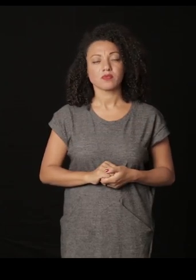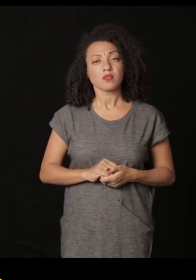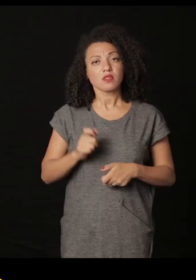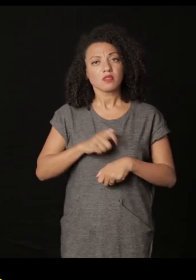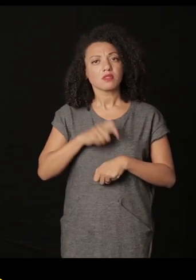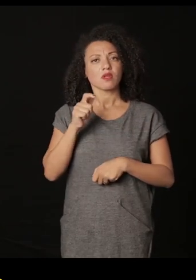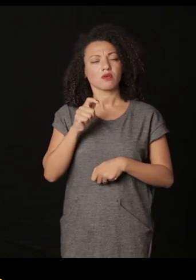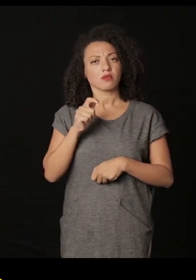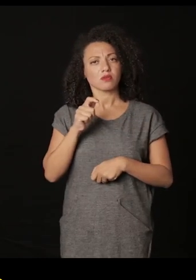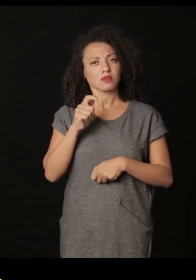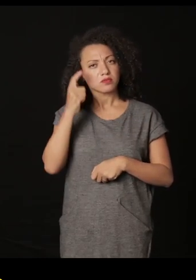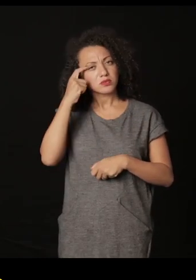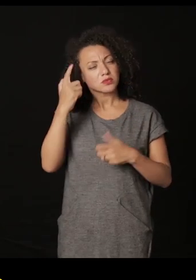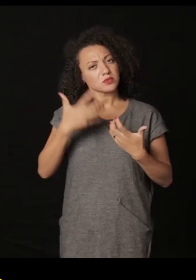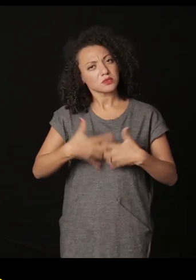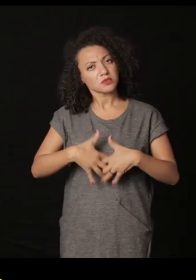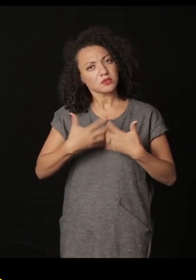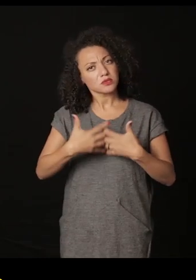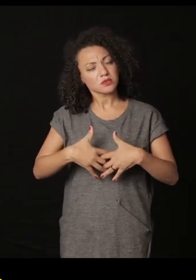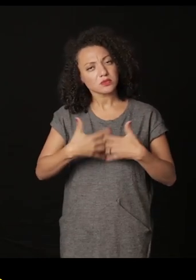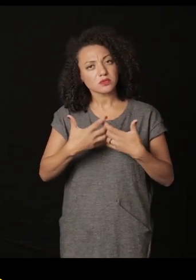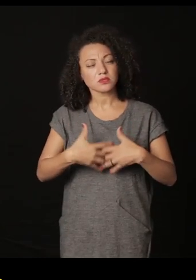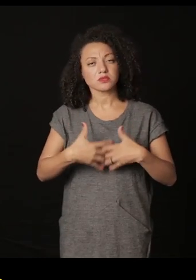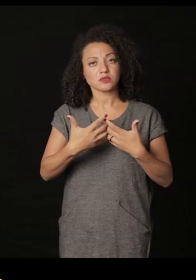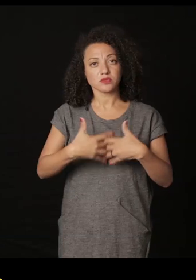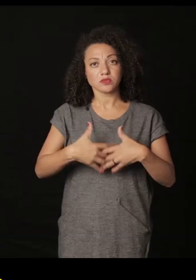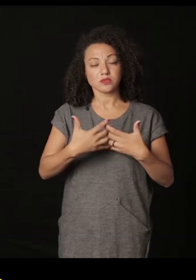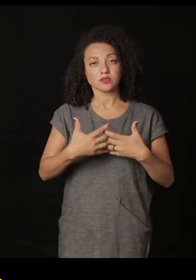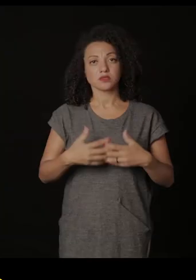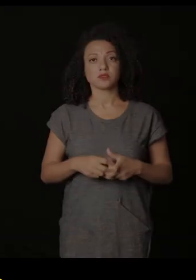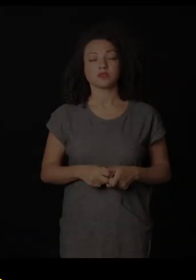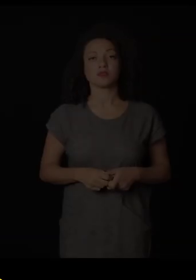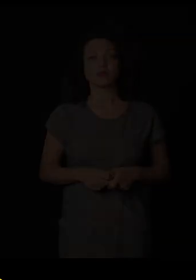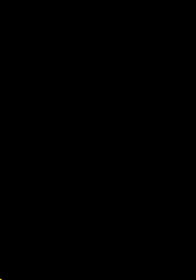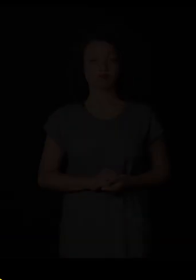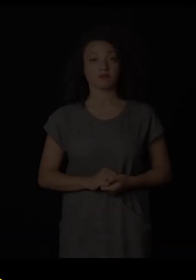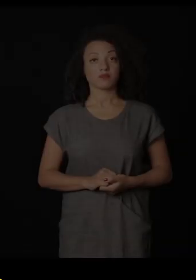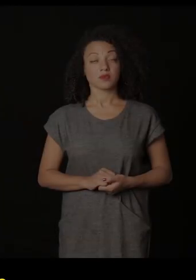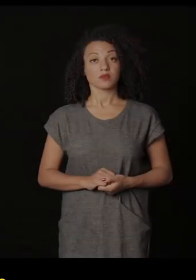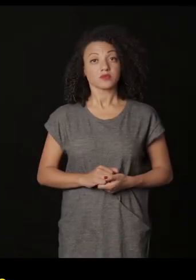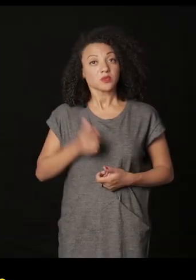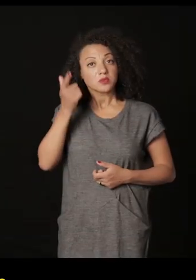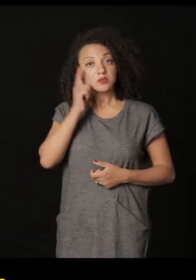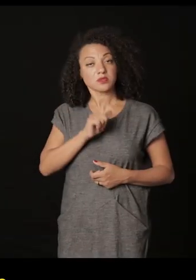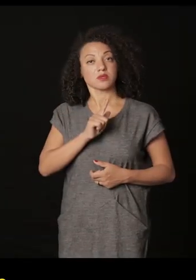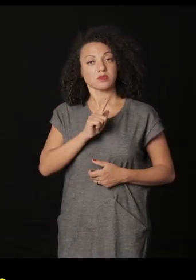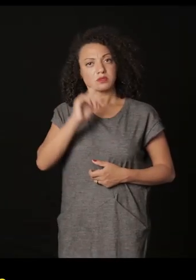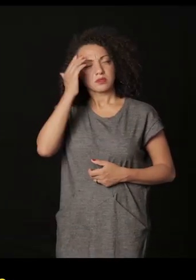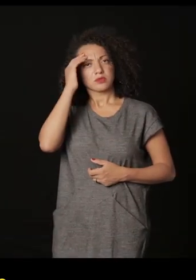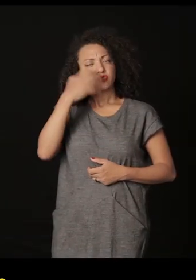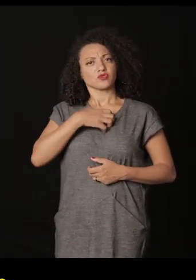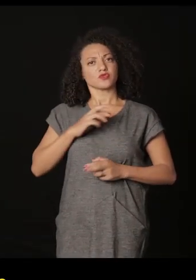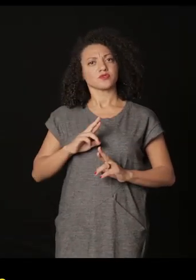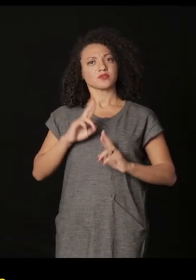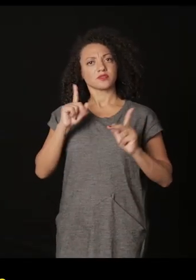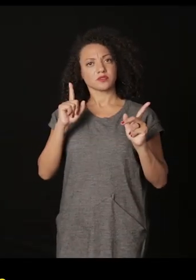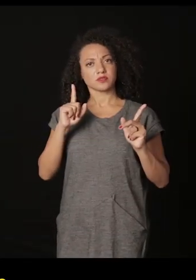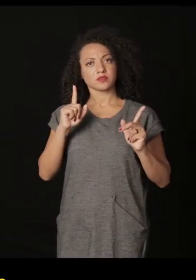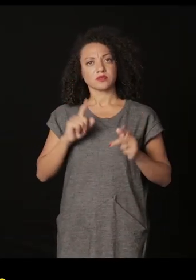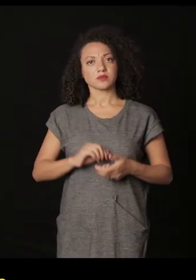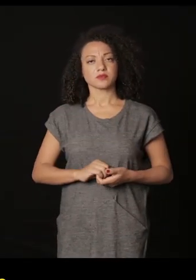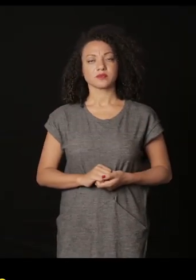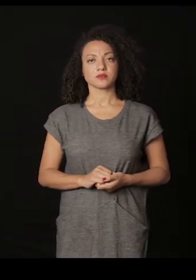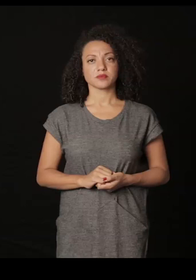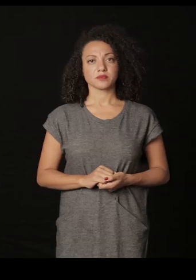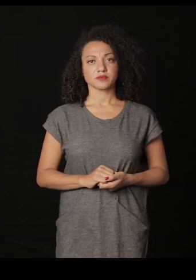Cuando se dimensiona de nuevo, la reflexión, él adquiere una dimensión completamente